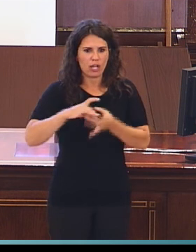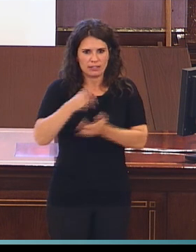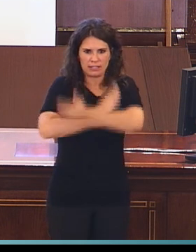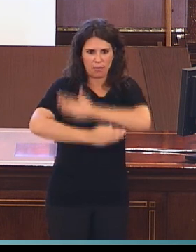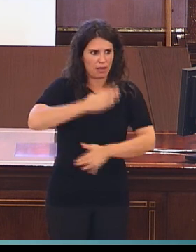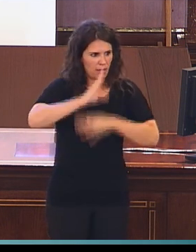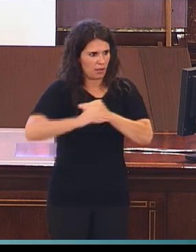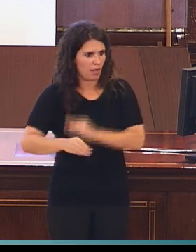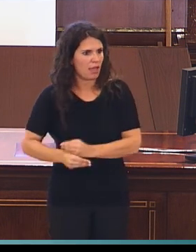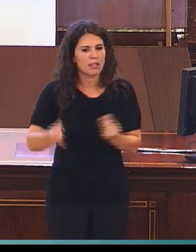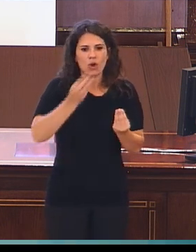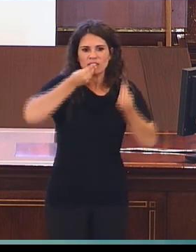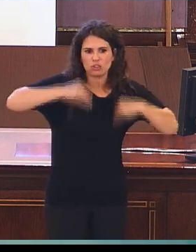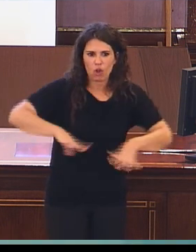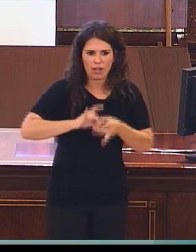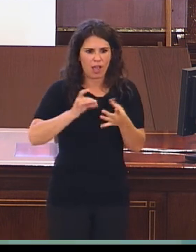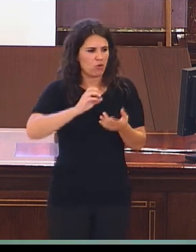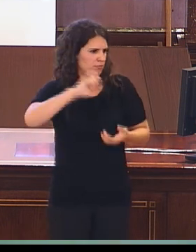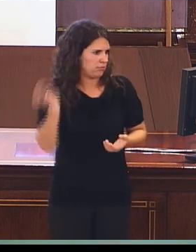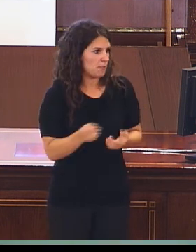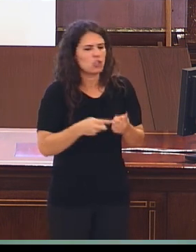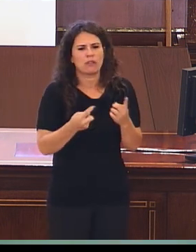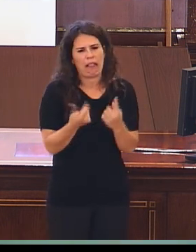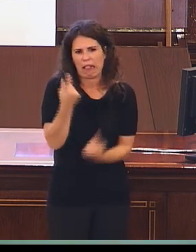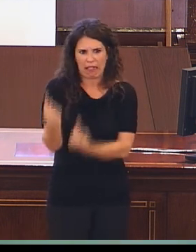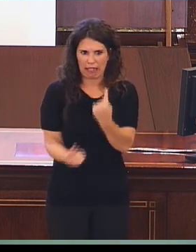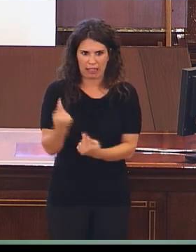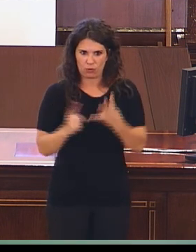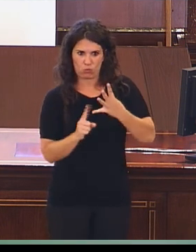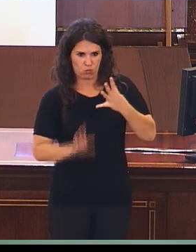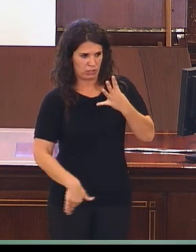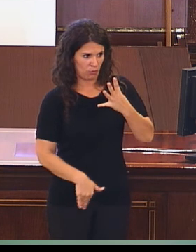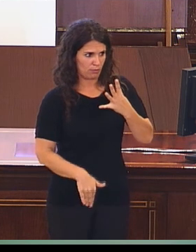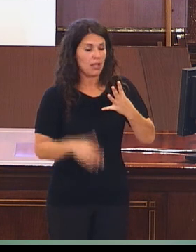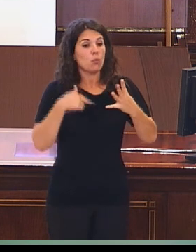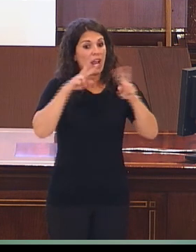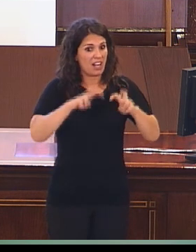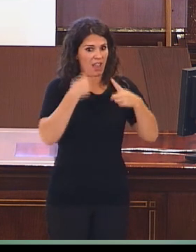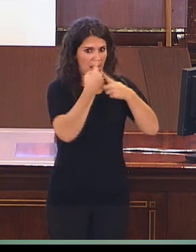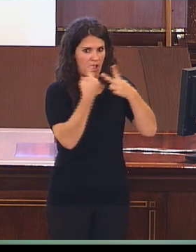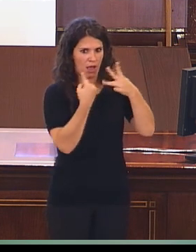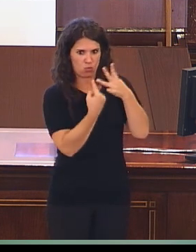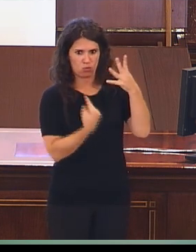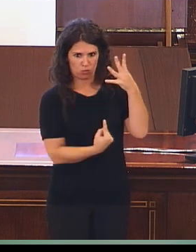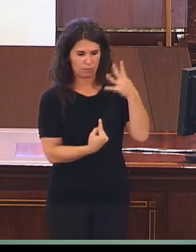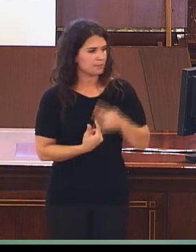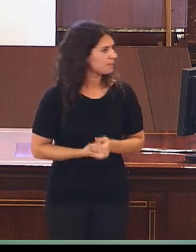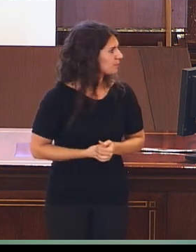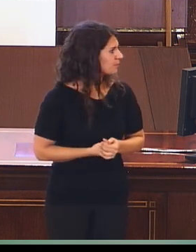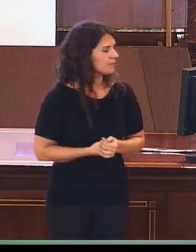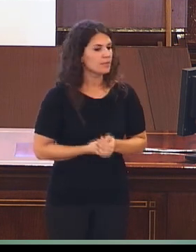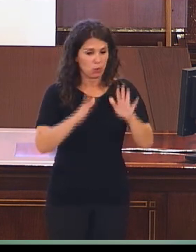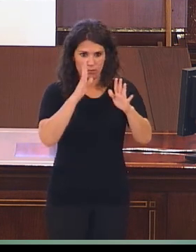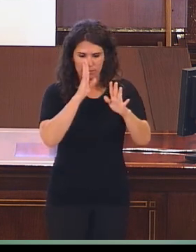historia y las actitudes. Vamos a ir analizando cada uno de ellos. Bueno, antes de pasar.